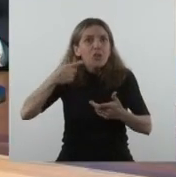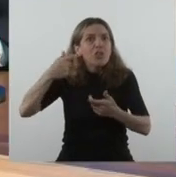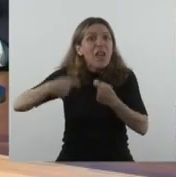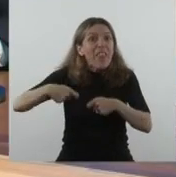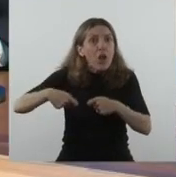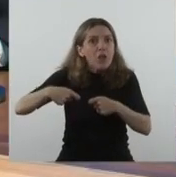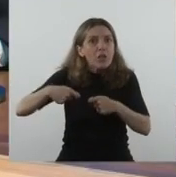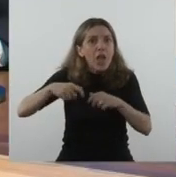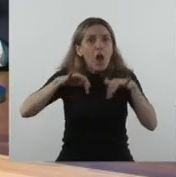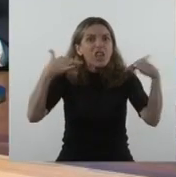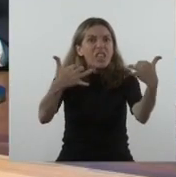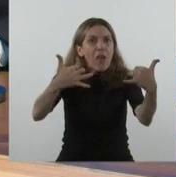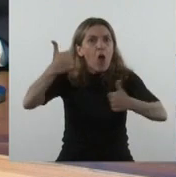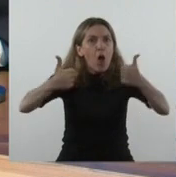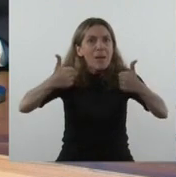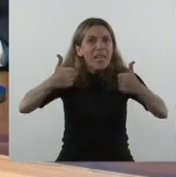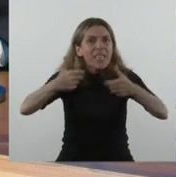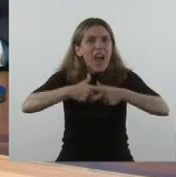turismo importante.